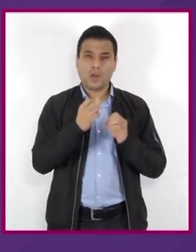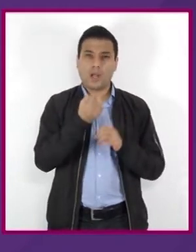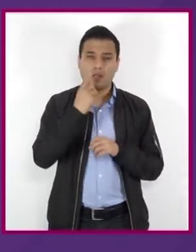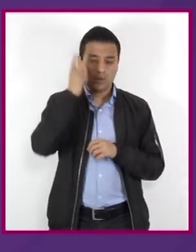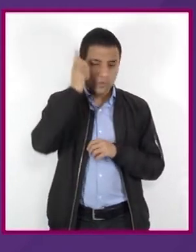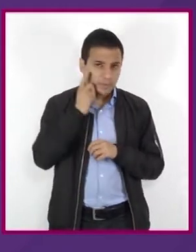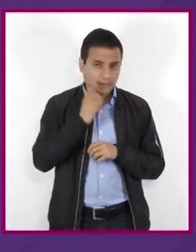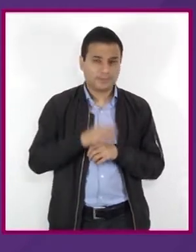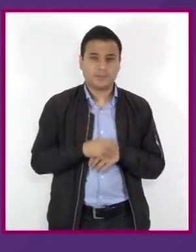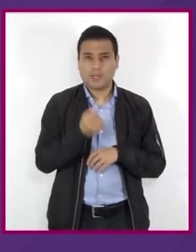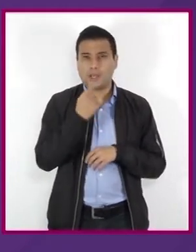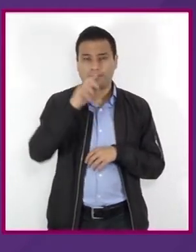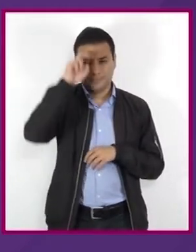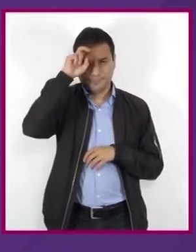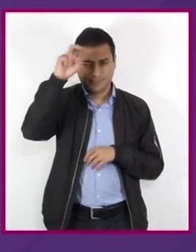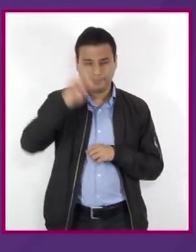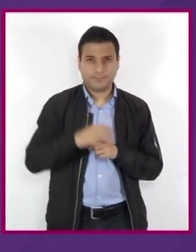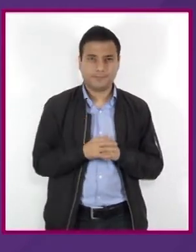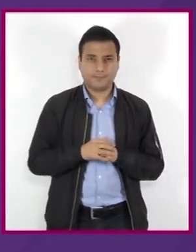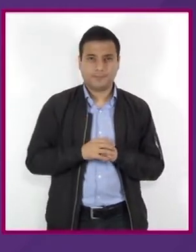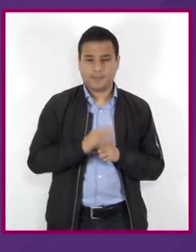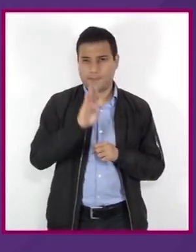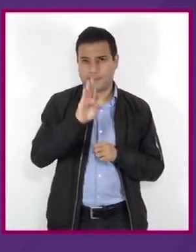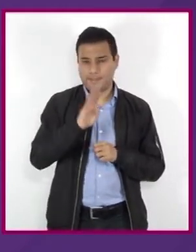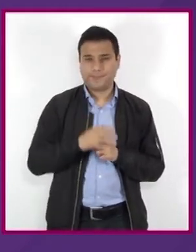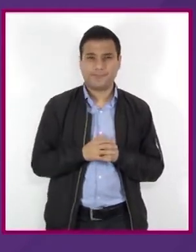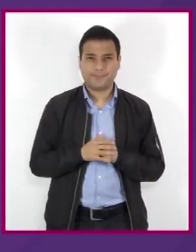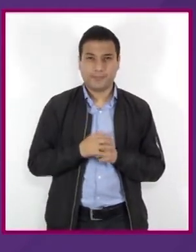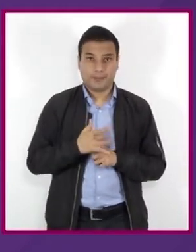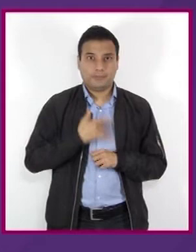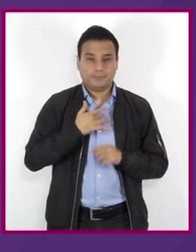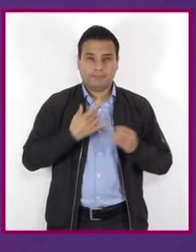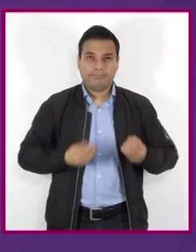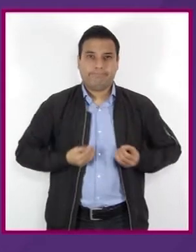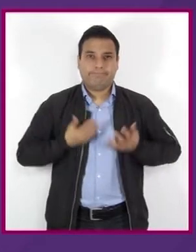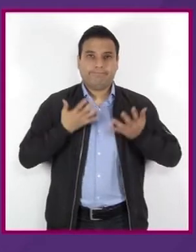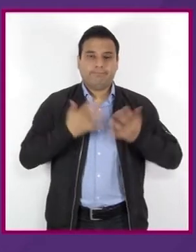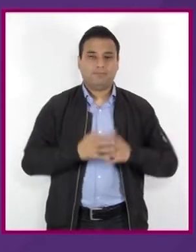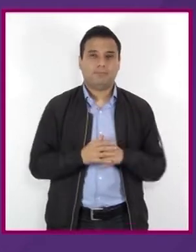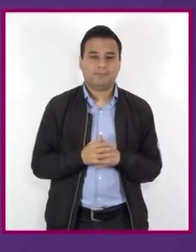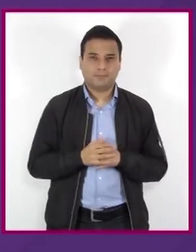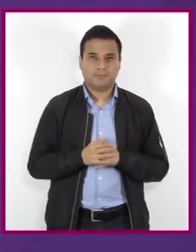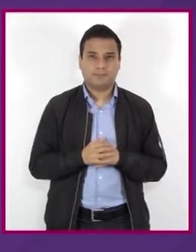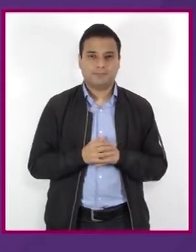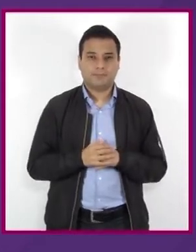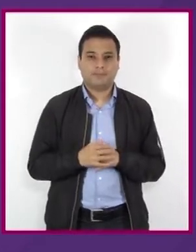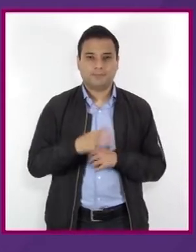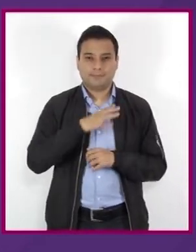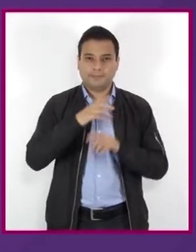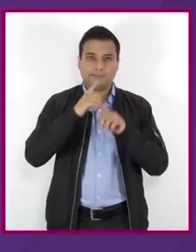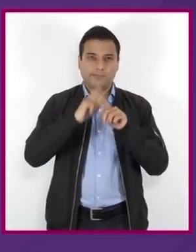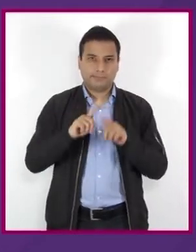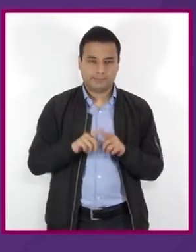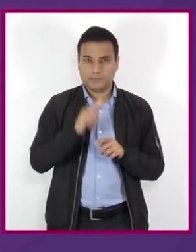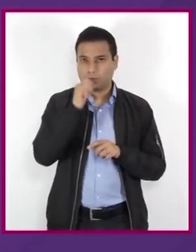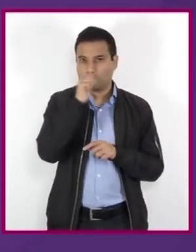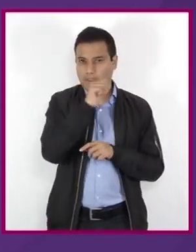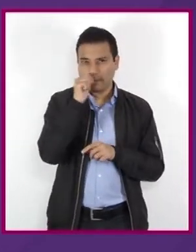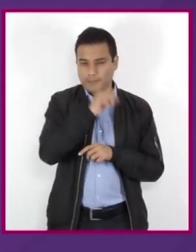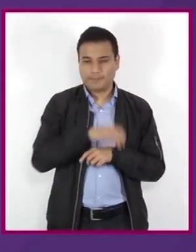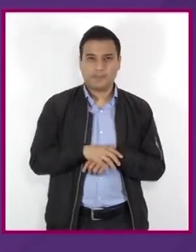para dormir. B. Estimulantes. Estimulantes mayores, afetaminas y cocaína.